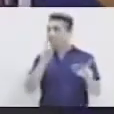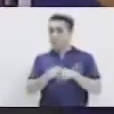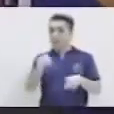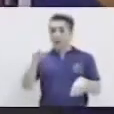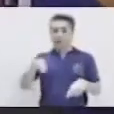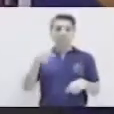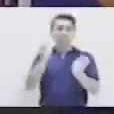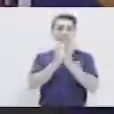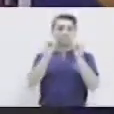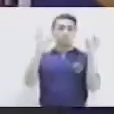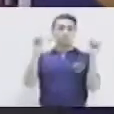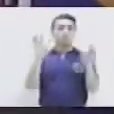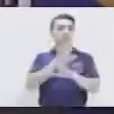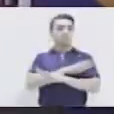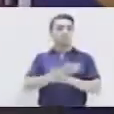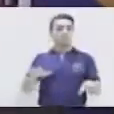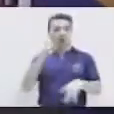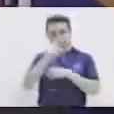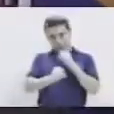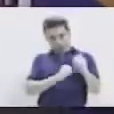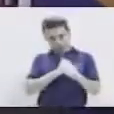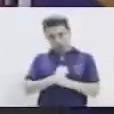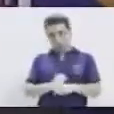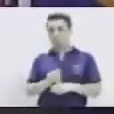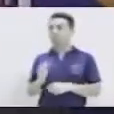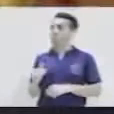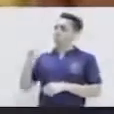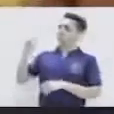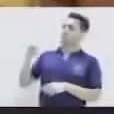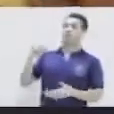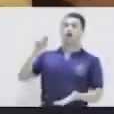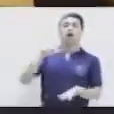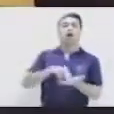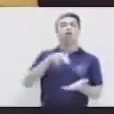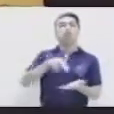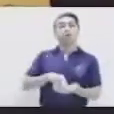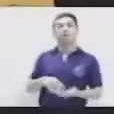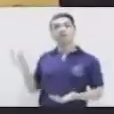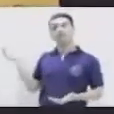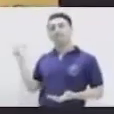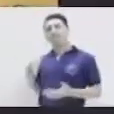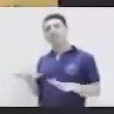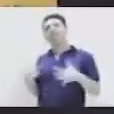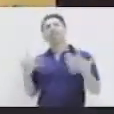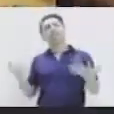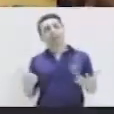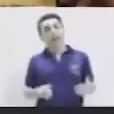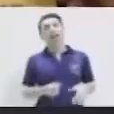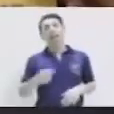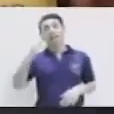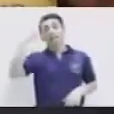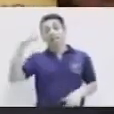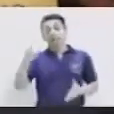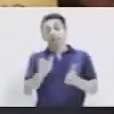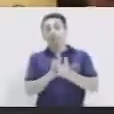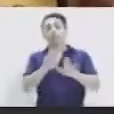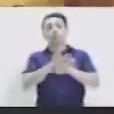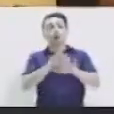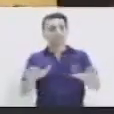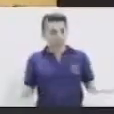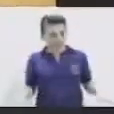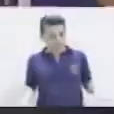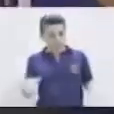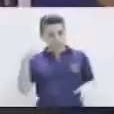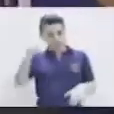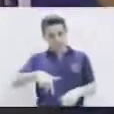año, en diciembre. Por ejemplo, en noviembre. Muy bien, el día de muertos. Y es cuando también